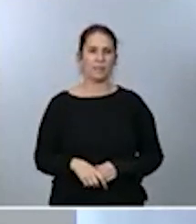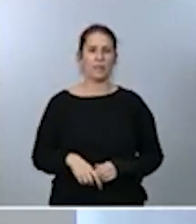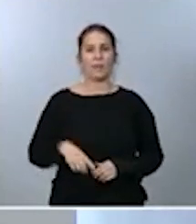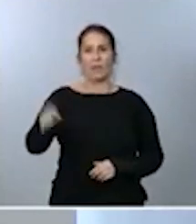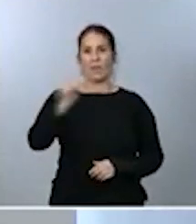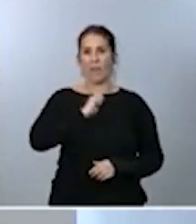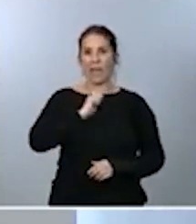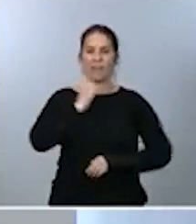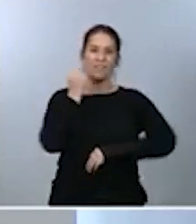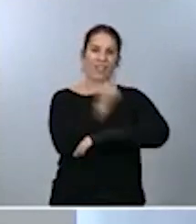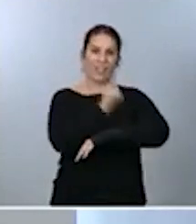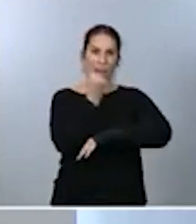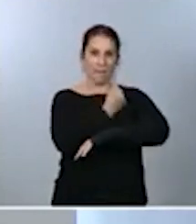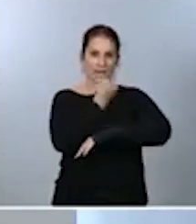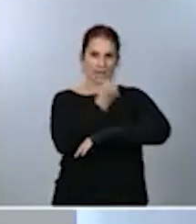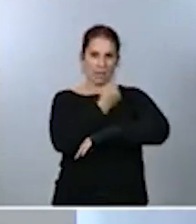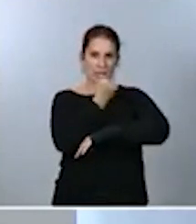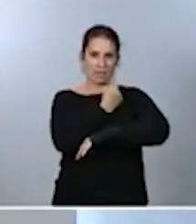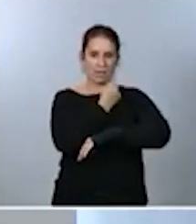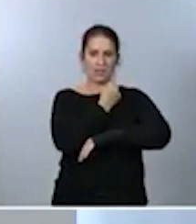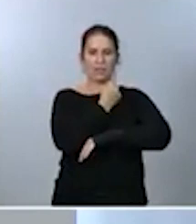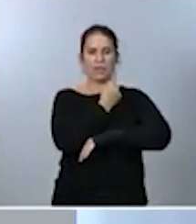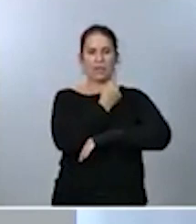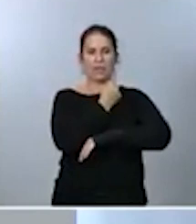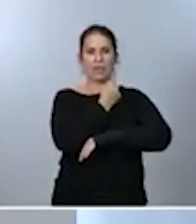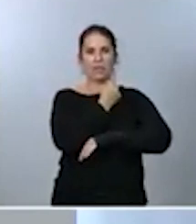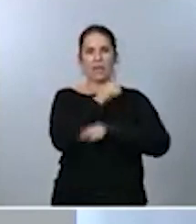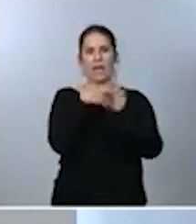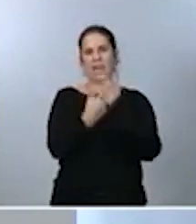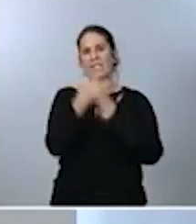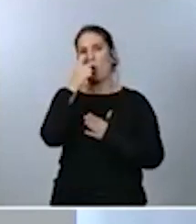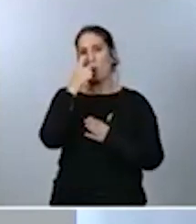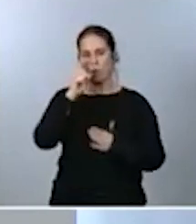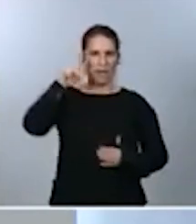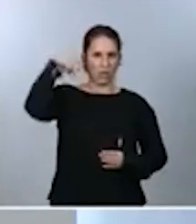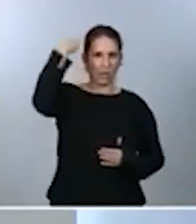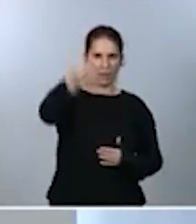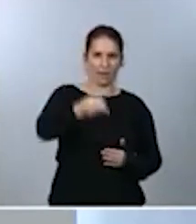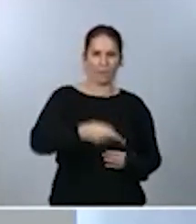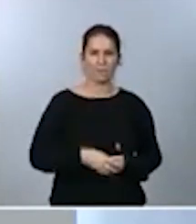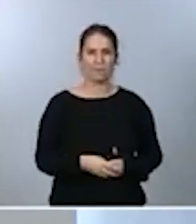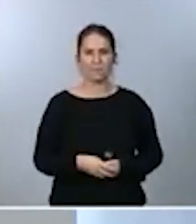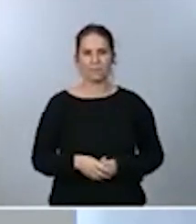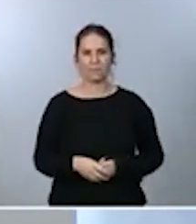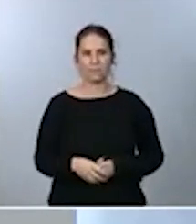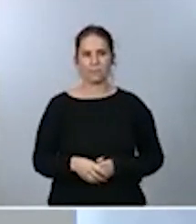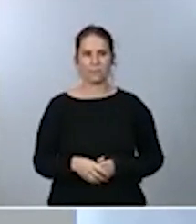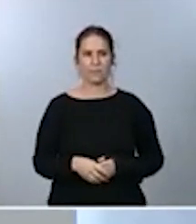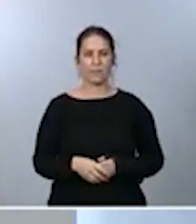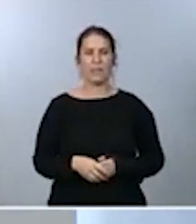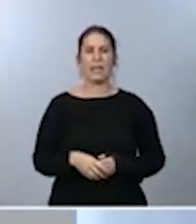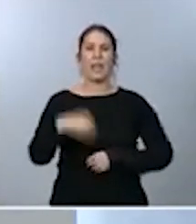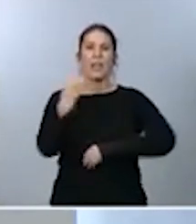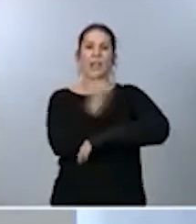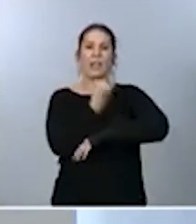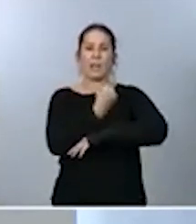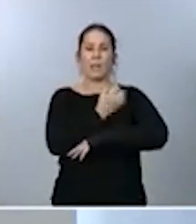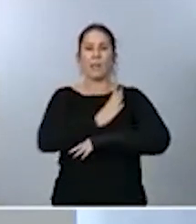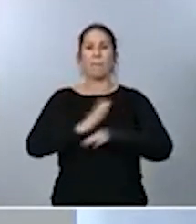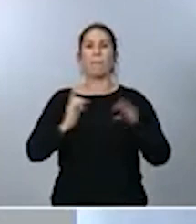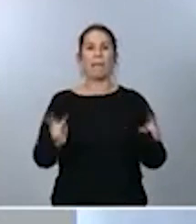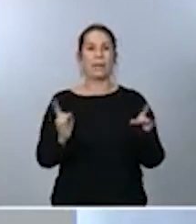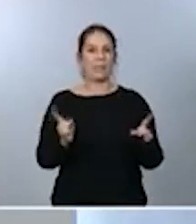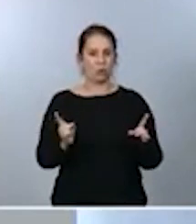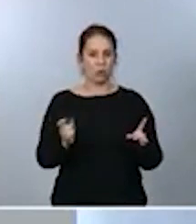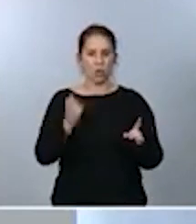Las recibiríamos entre los meses de diciembre y junio del año que viene en concreto el mes de diciembre está previsto si no hay ningún